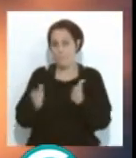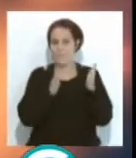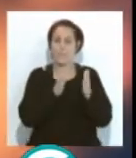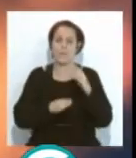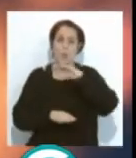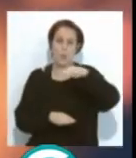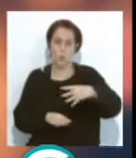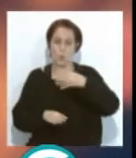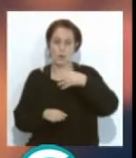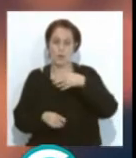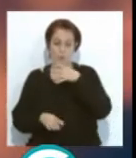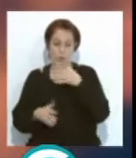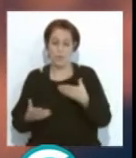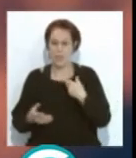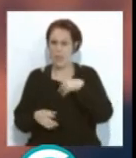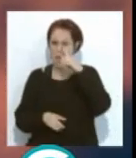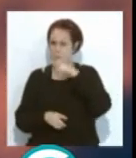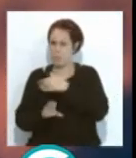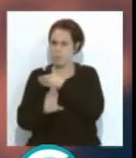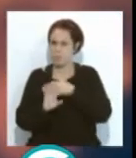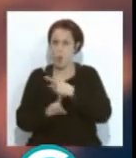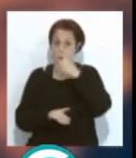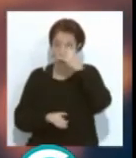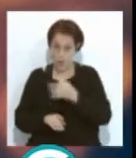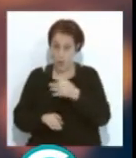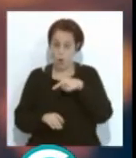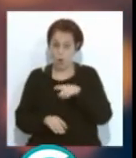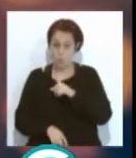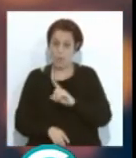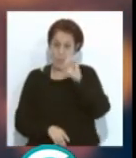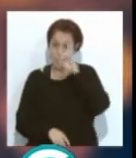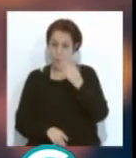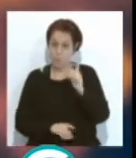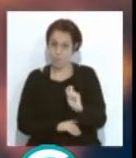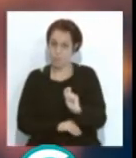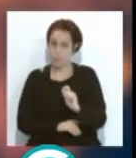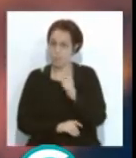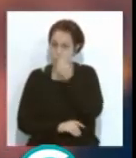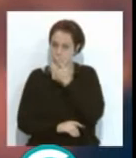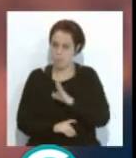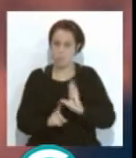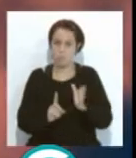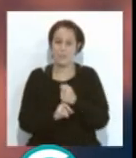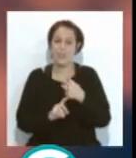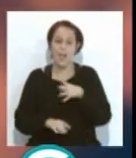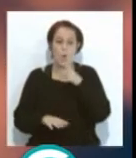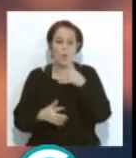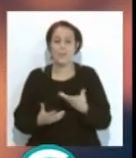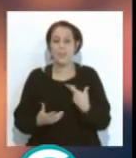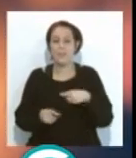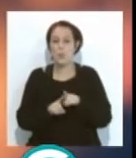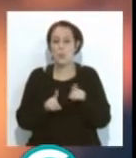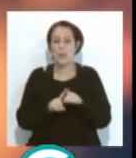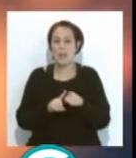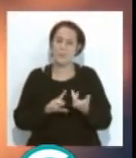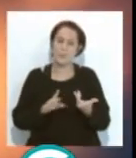se ha quedado a día de hoy, después de tantos años, que creo que fue muy acertada la idea, pero a día de hoy parece que se queda como… Se ha depirtuado